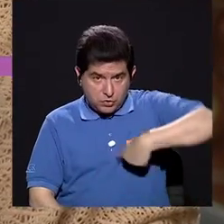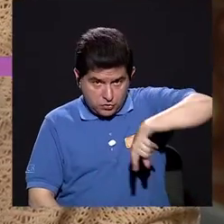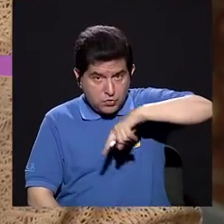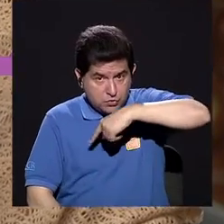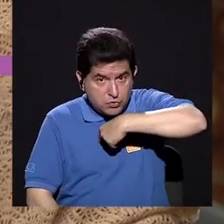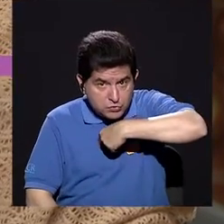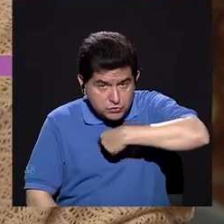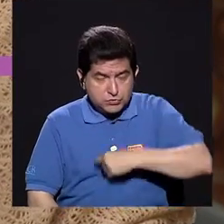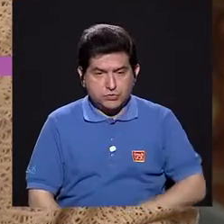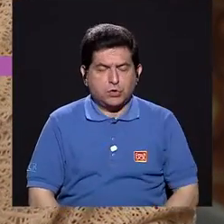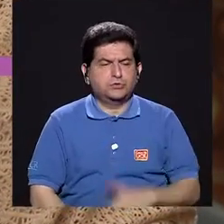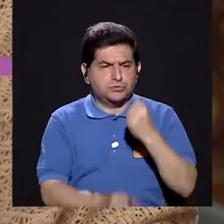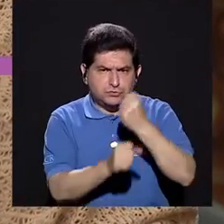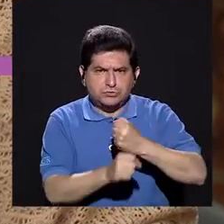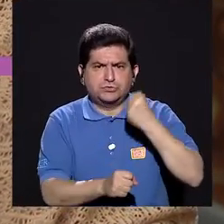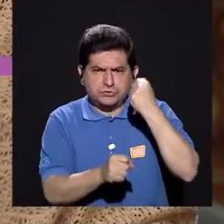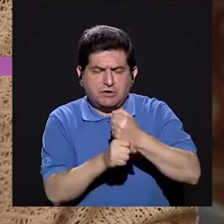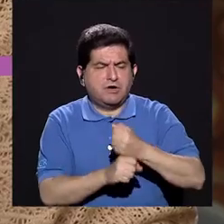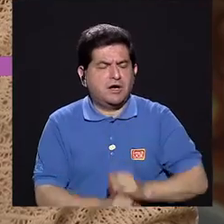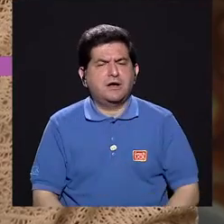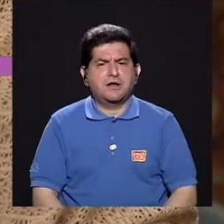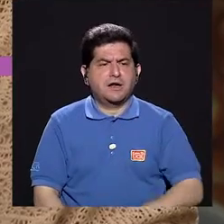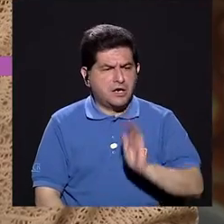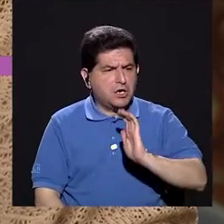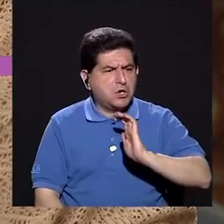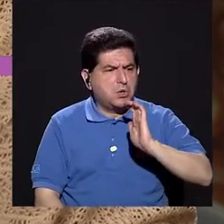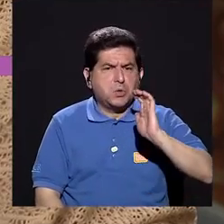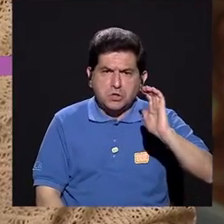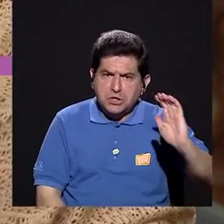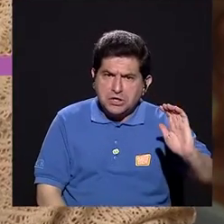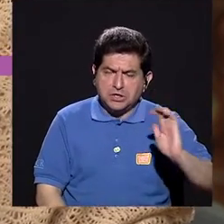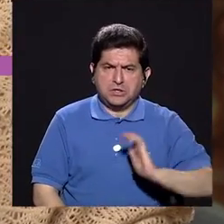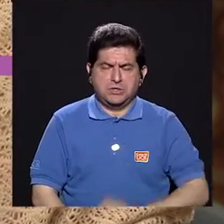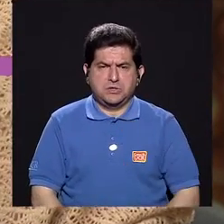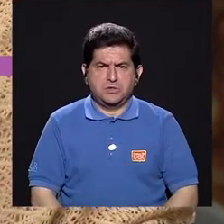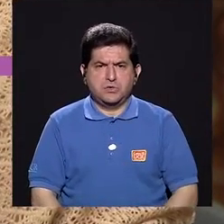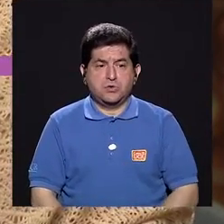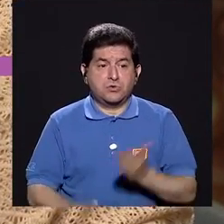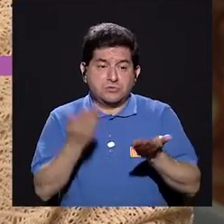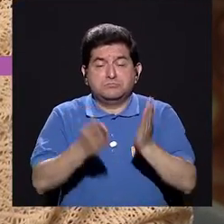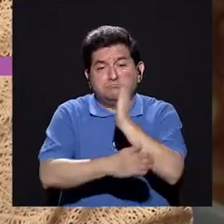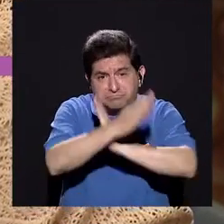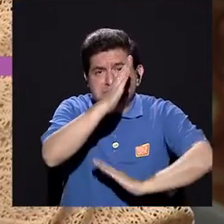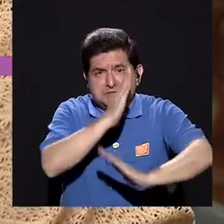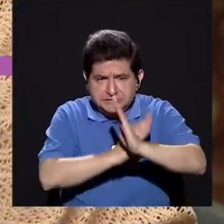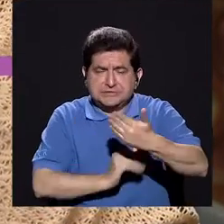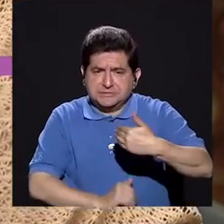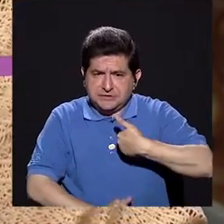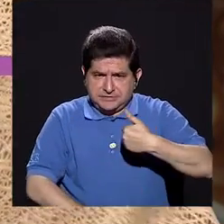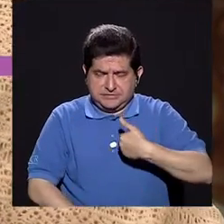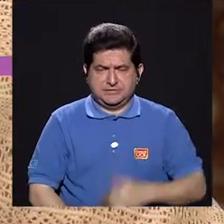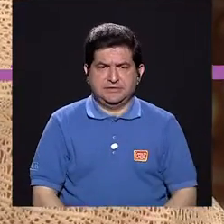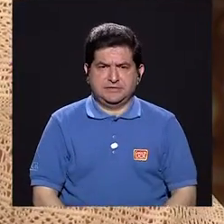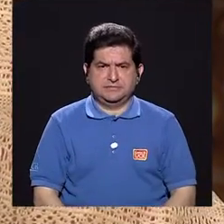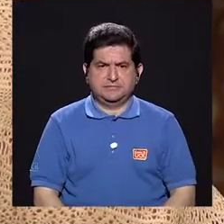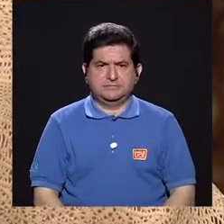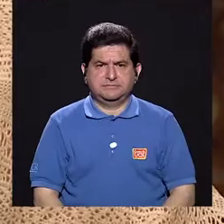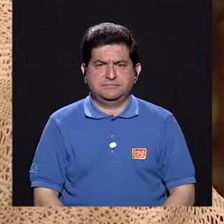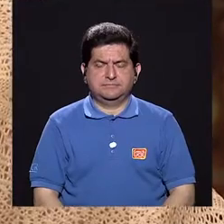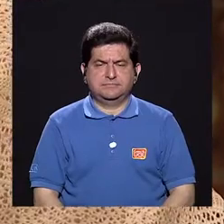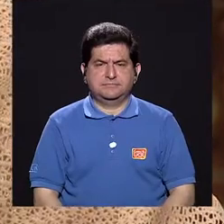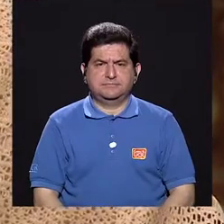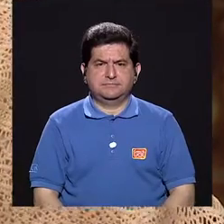Nosotros, bueno, se trabaja con niños discapacitados, entonces se trabaja